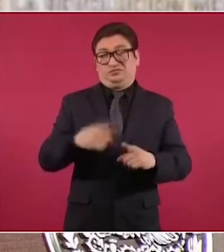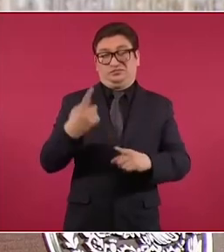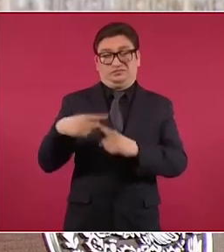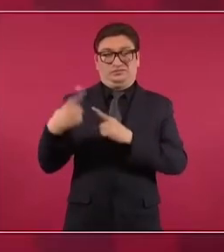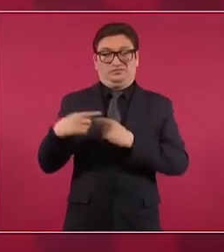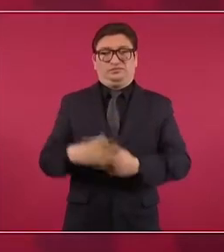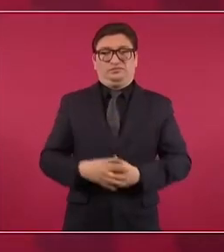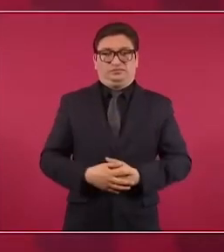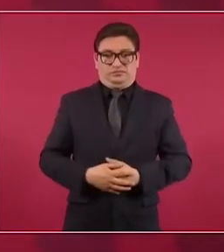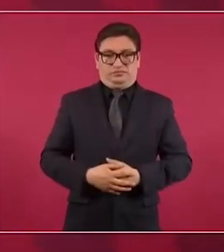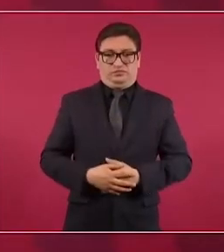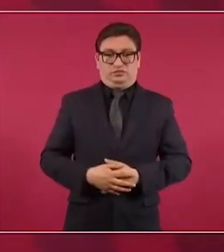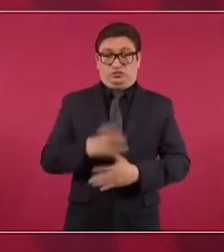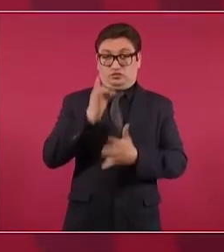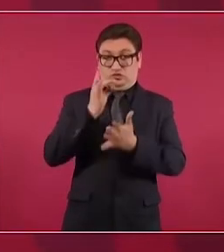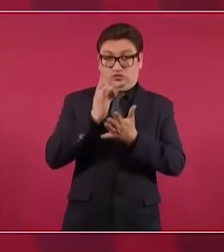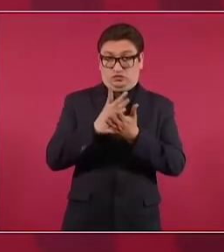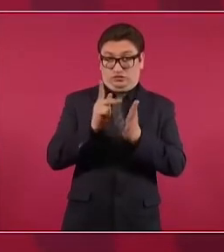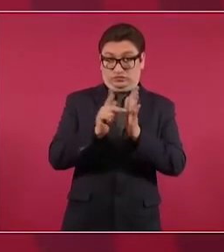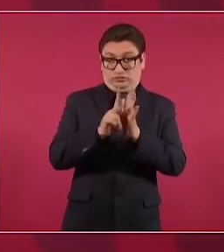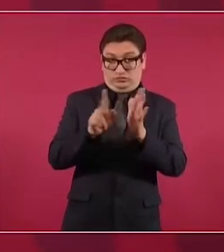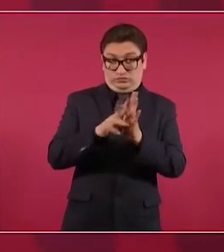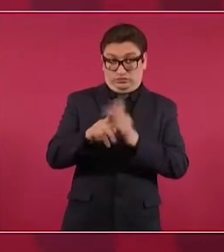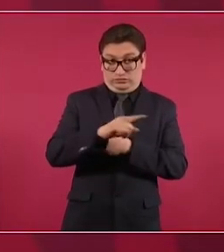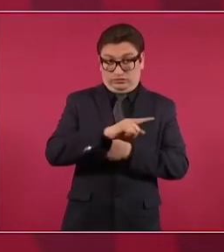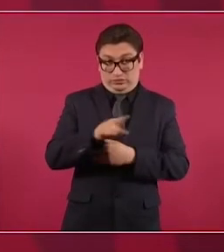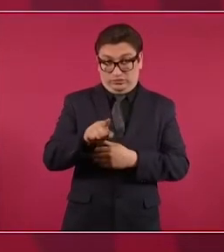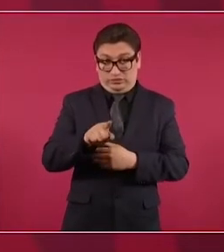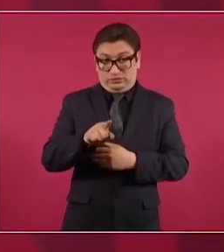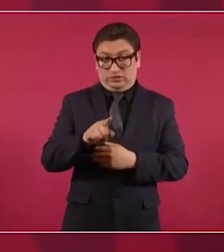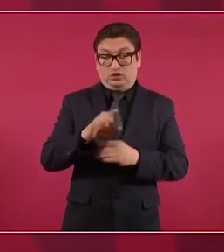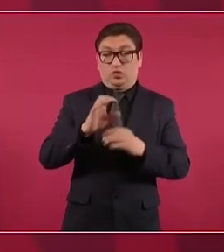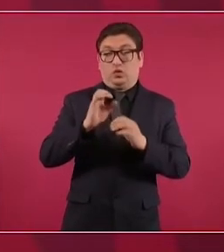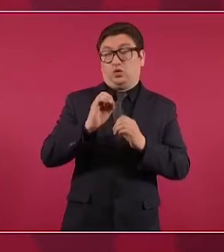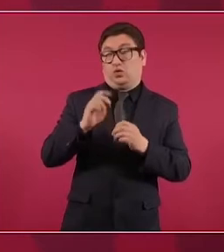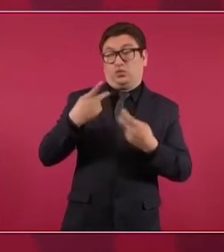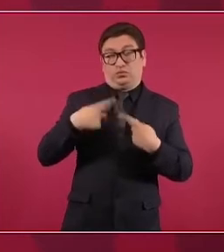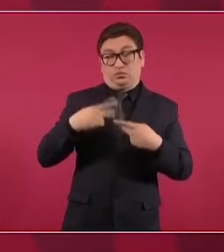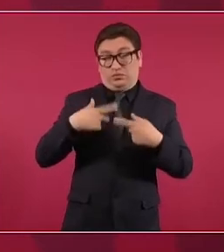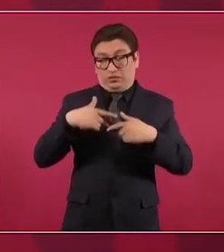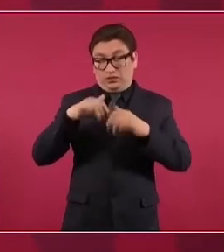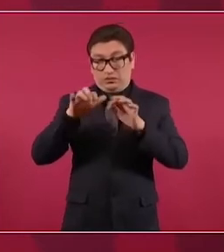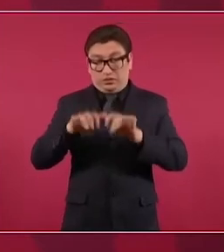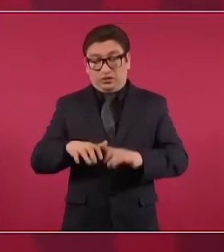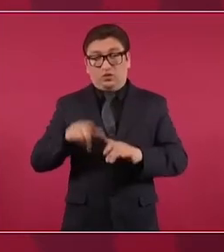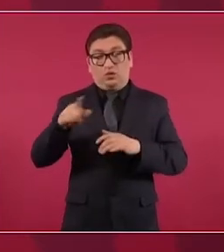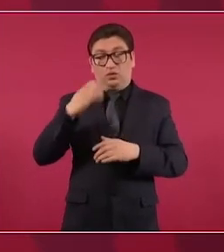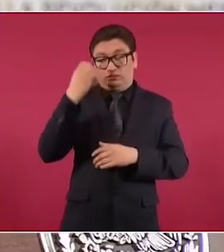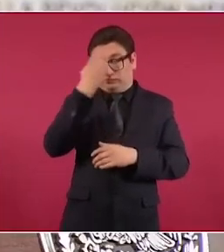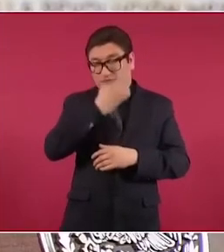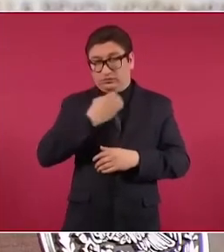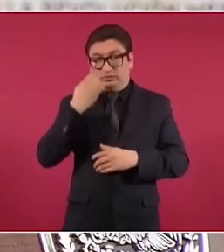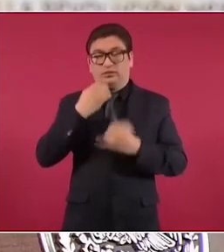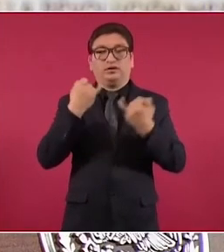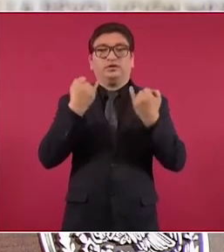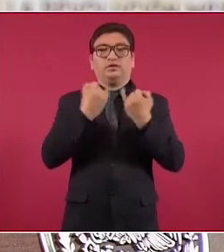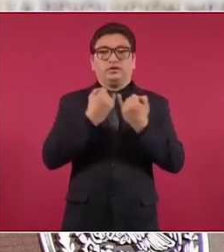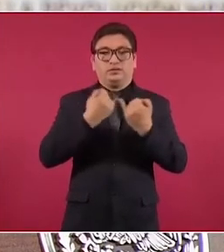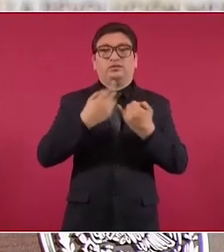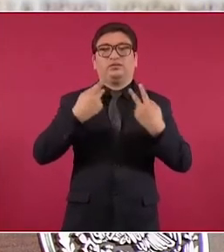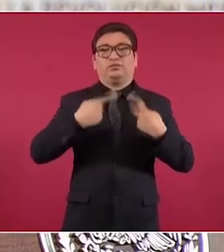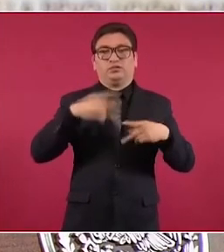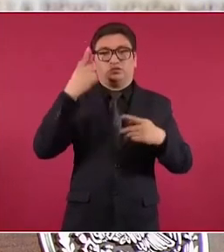Y no solo son los periodistas o analistas o intelectuales orgánicos, son también los dueños de los medios